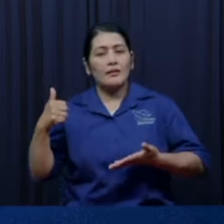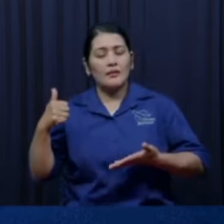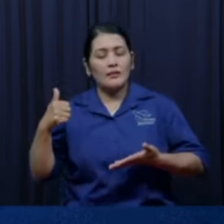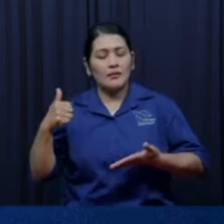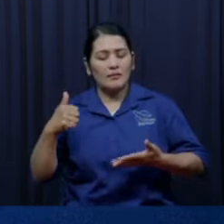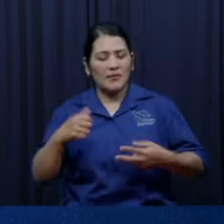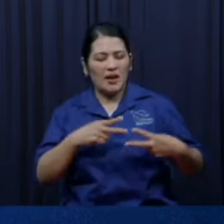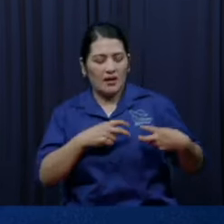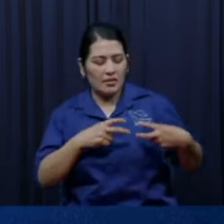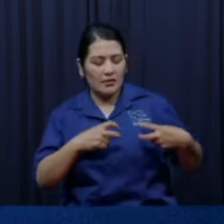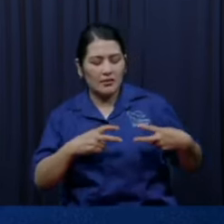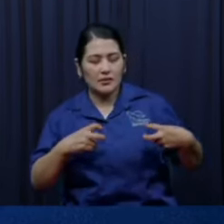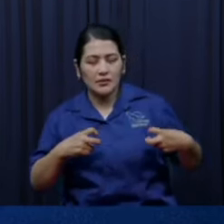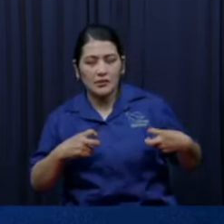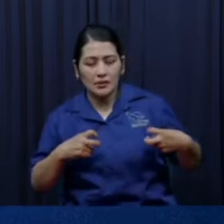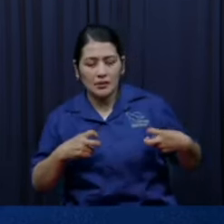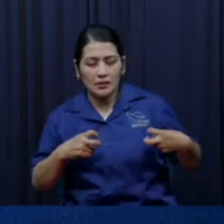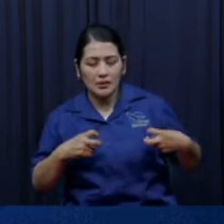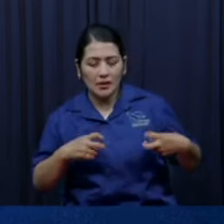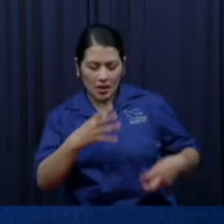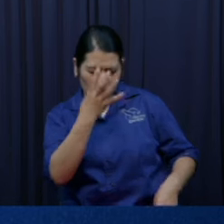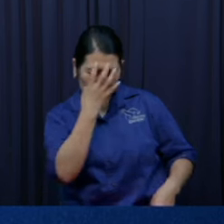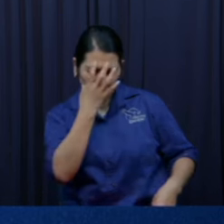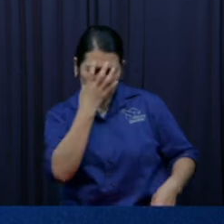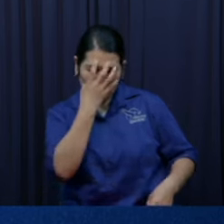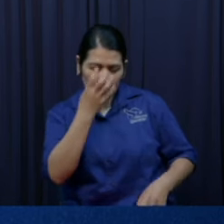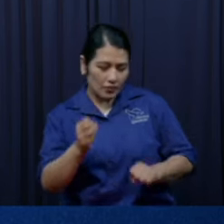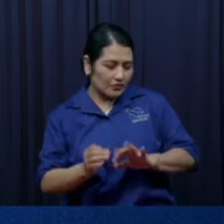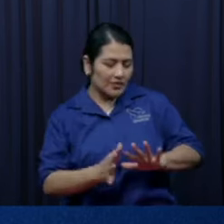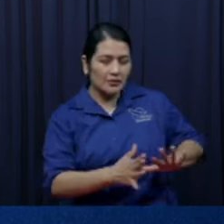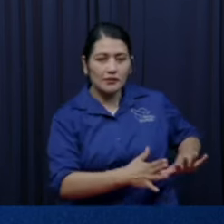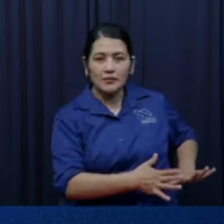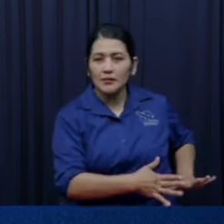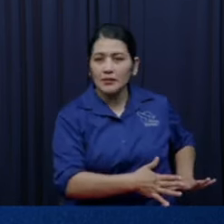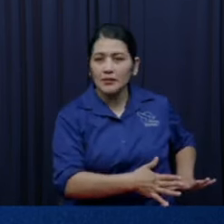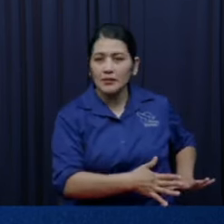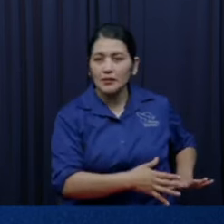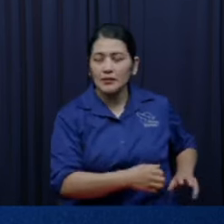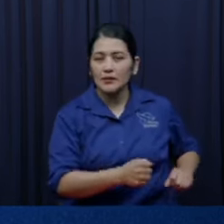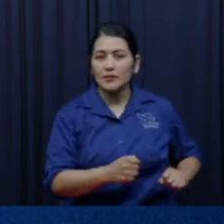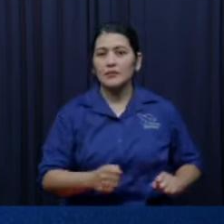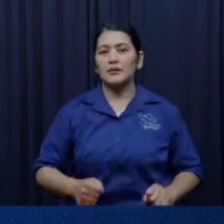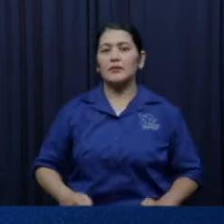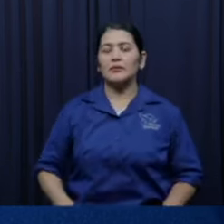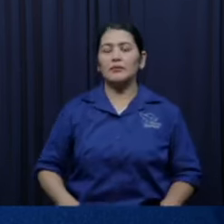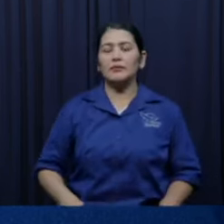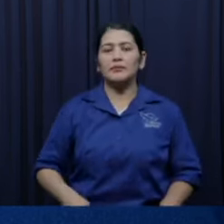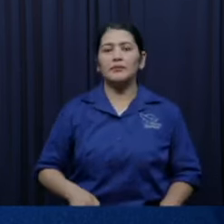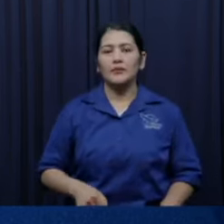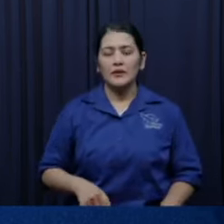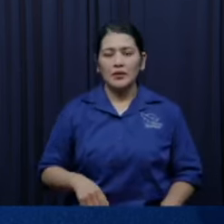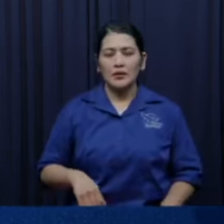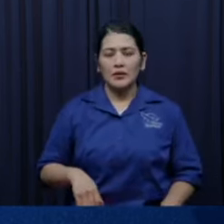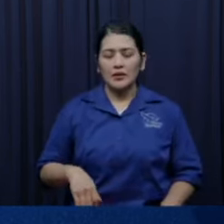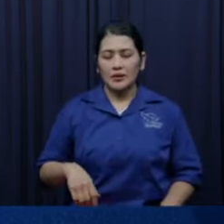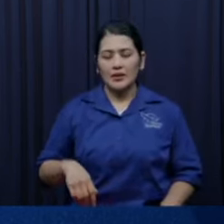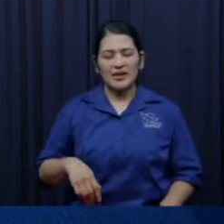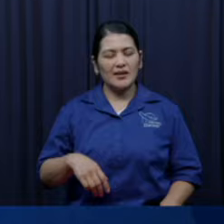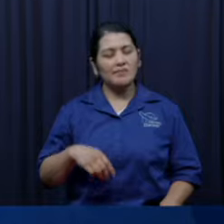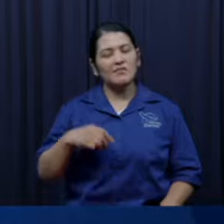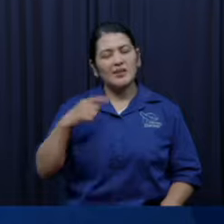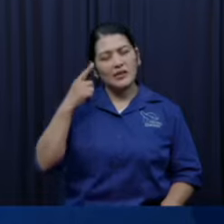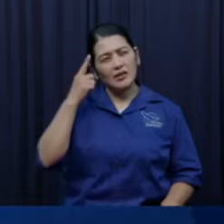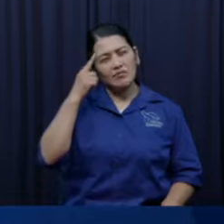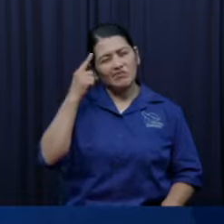sea pre-existencia, existencia en los lomos de nuestros padres, existencia en el vientre de nuestra